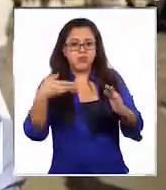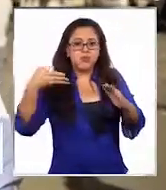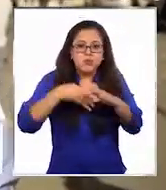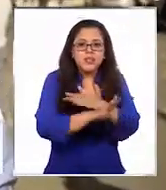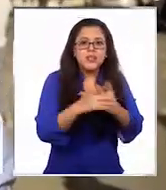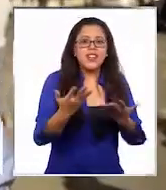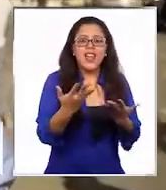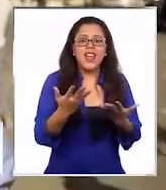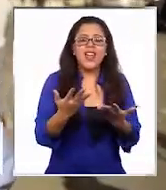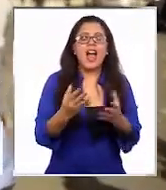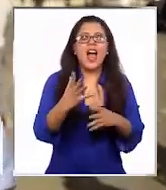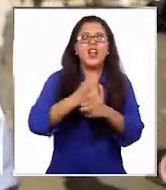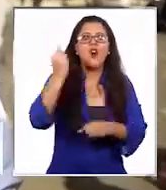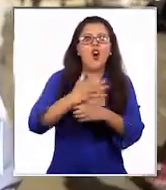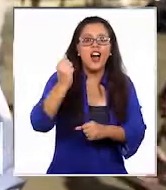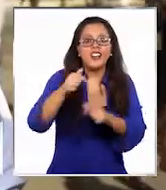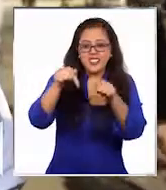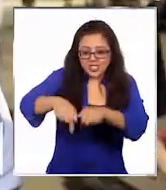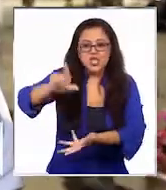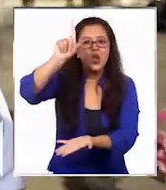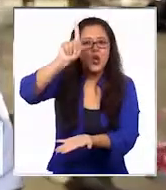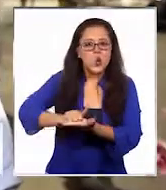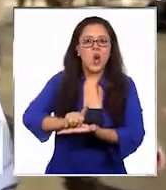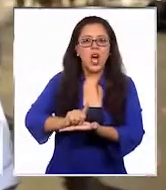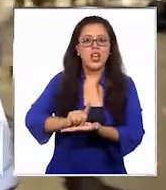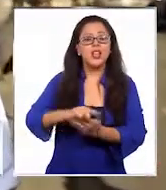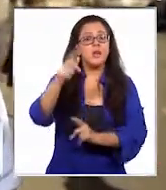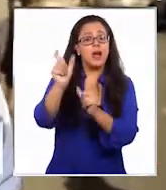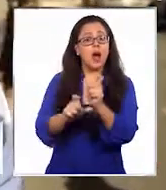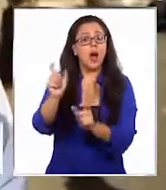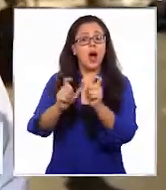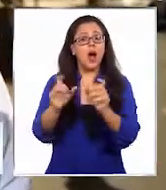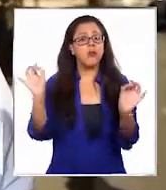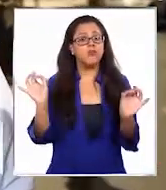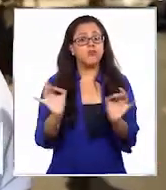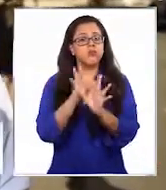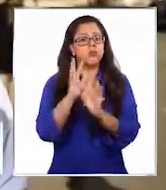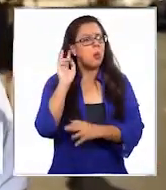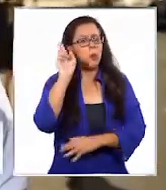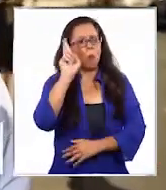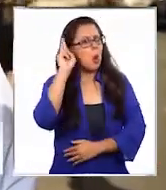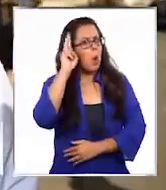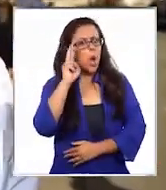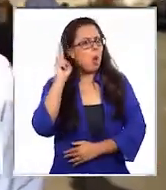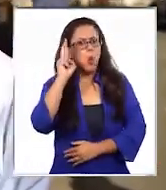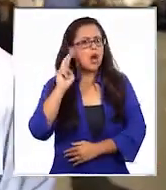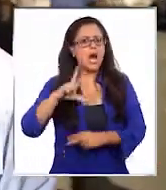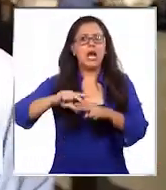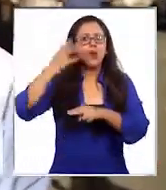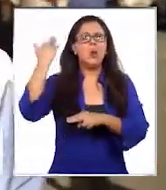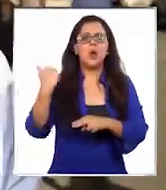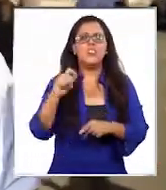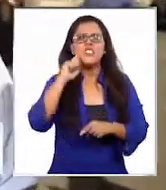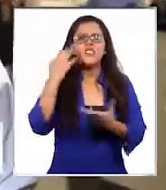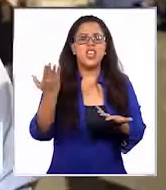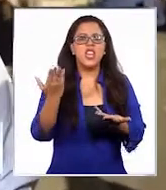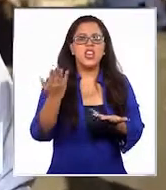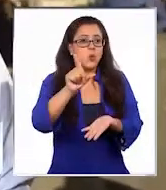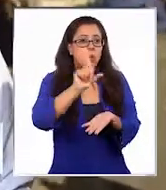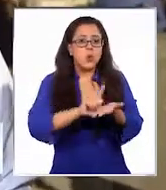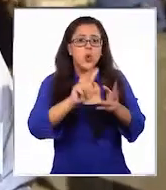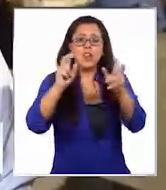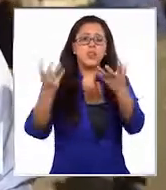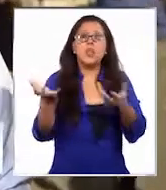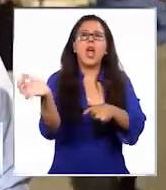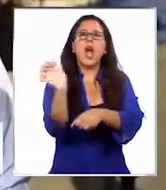Nosotros somos la puerta de ingreso del país, y este es un lugar que para los que no se recuerdan hace 20 años atrás, había un parqueadero, había un